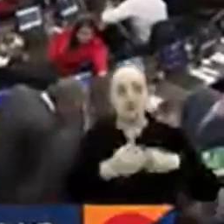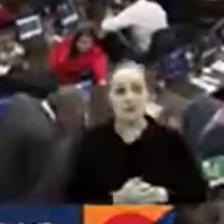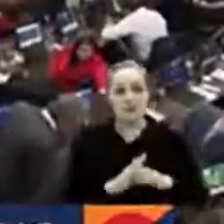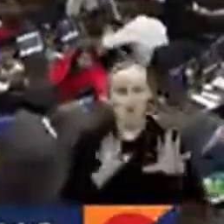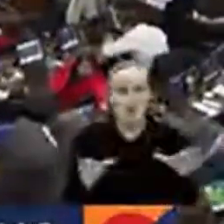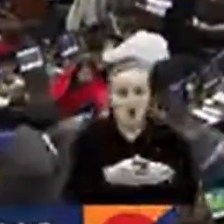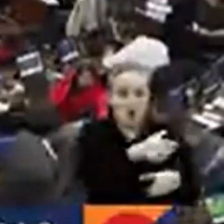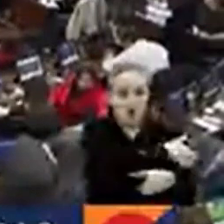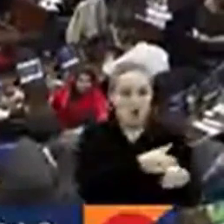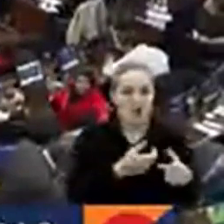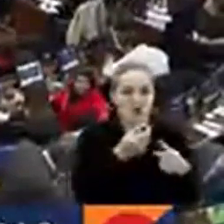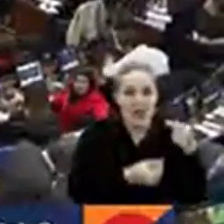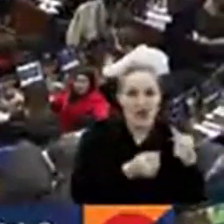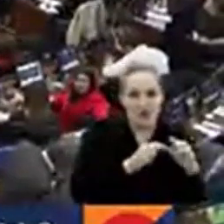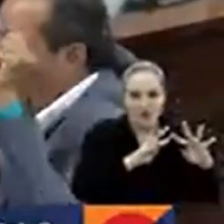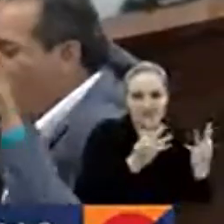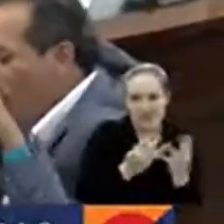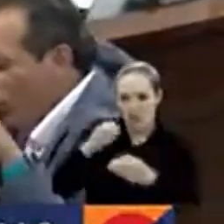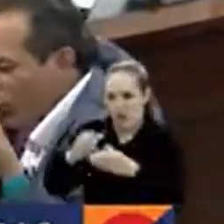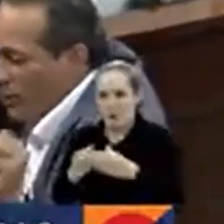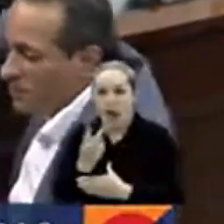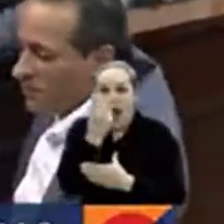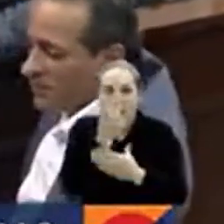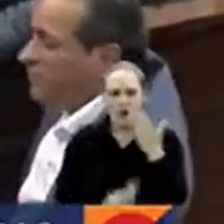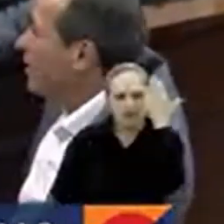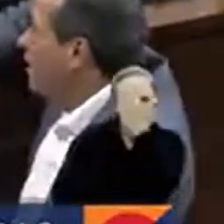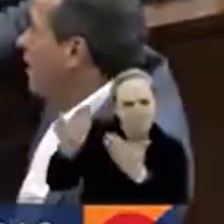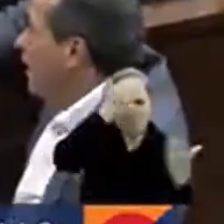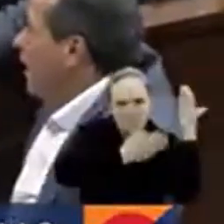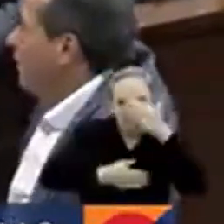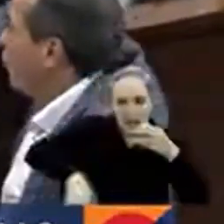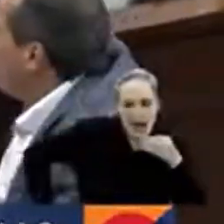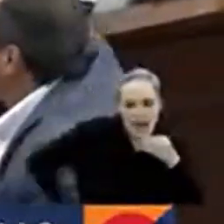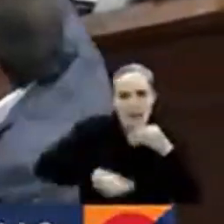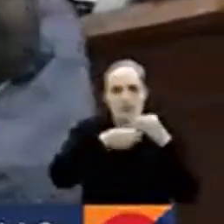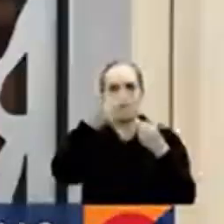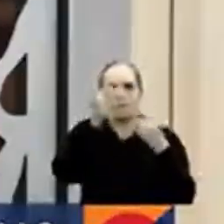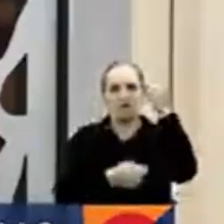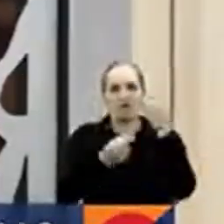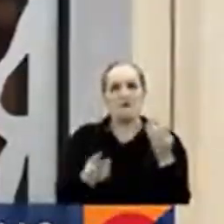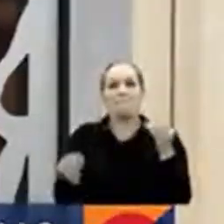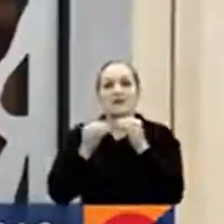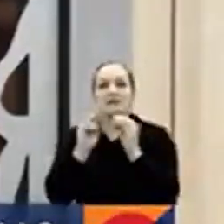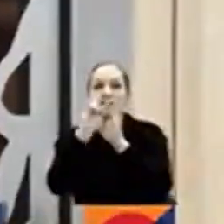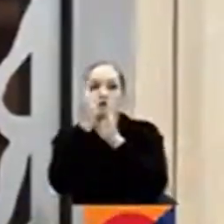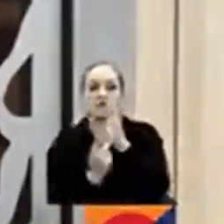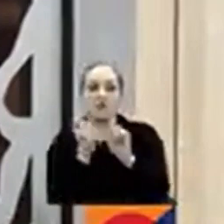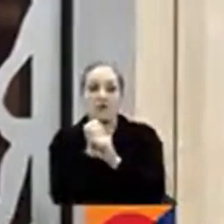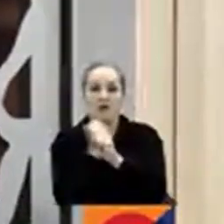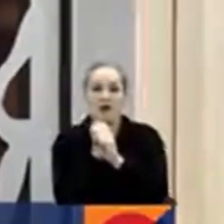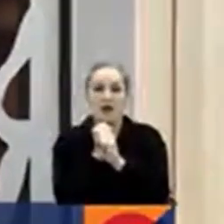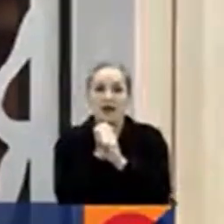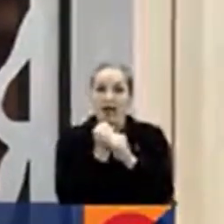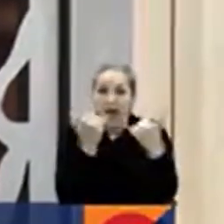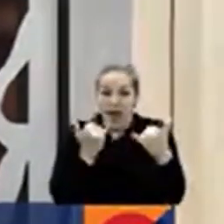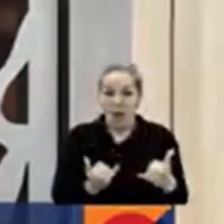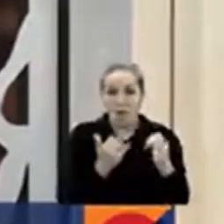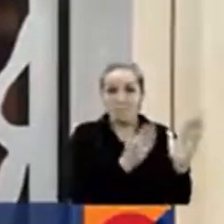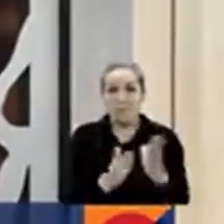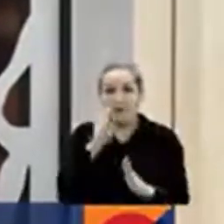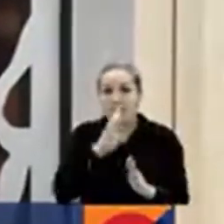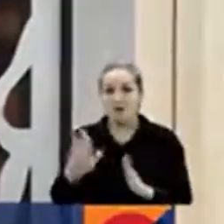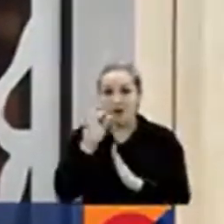económicas esperan estudiar a profundidad la adición presupuestal y la reforma laboral. A eso hay que apostarle en este plan de desarrollo,